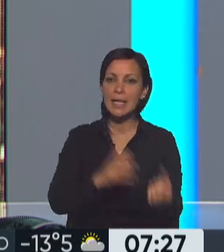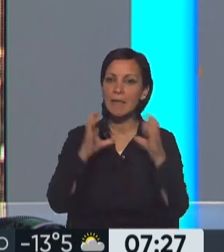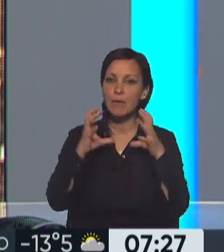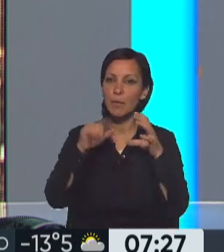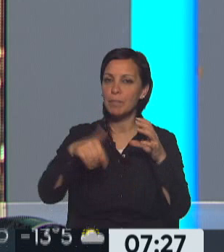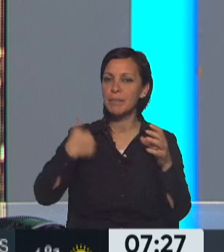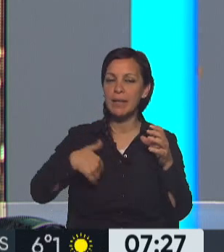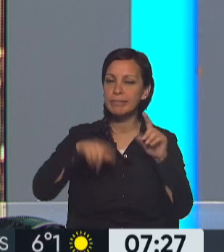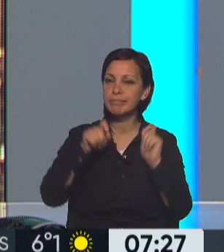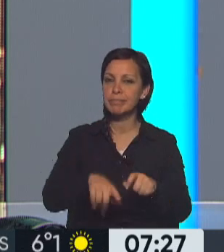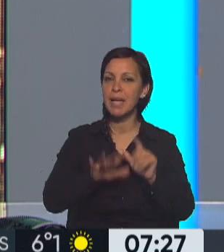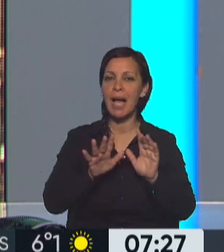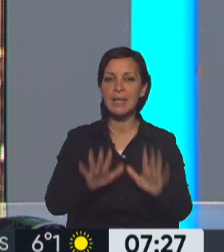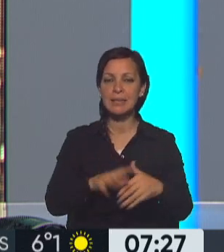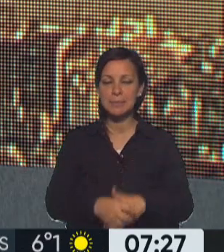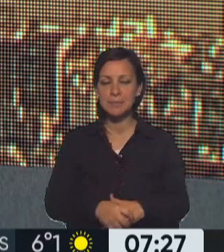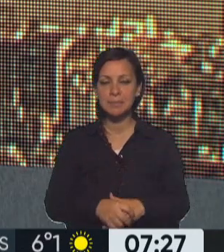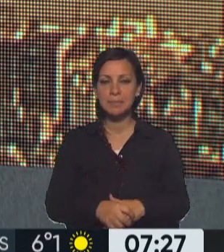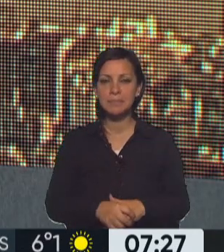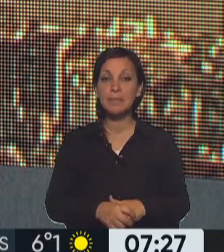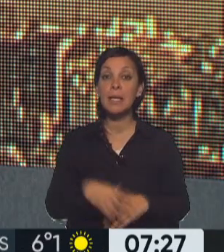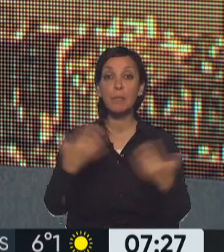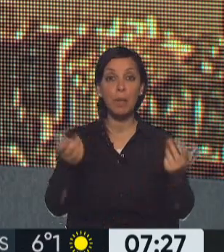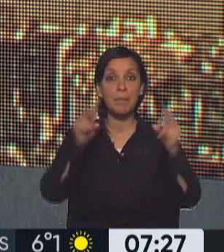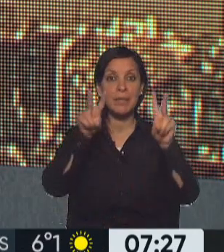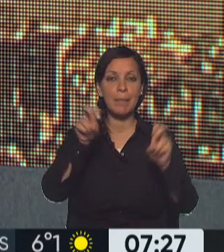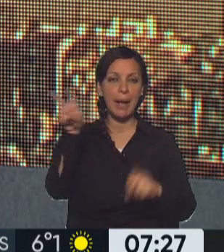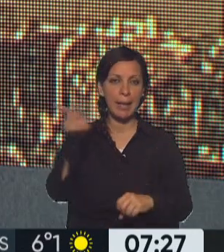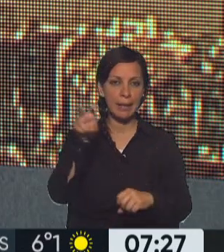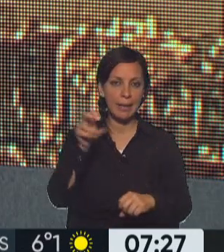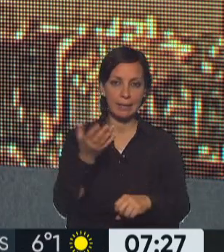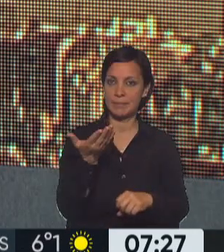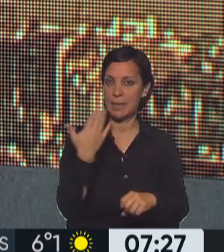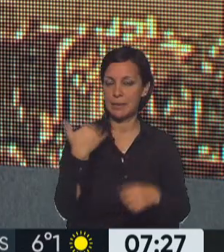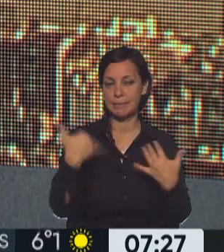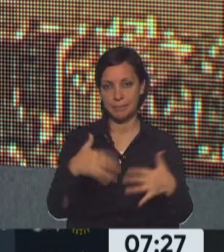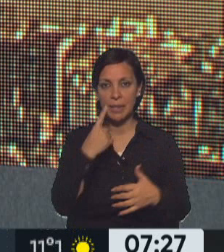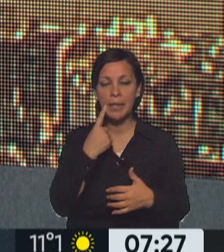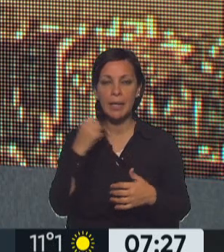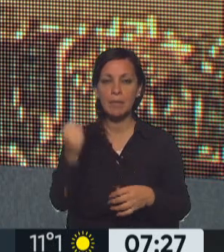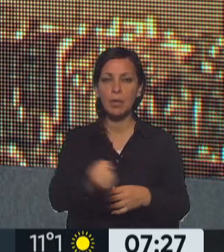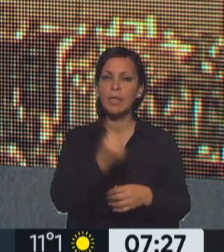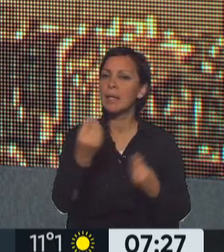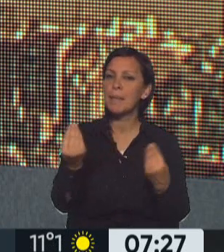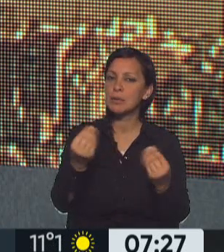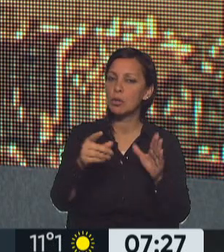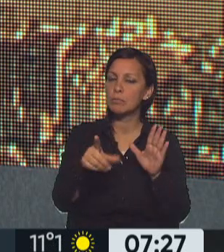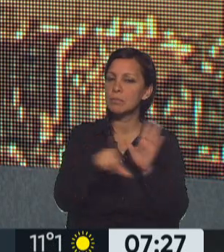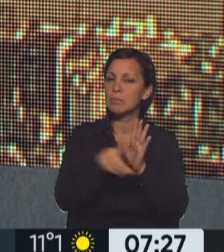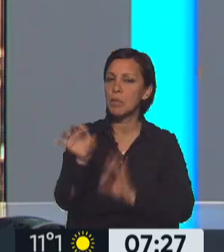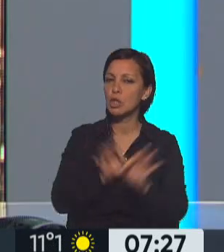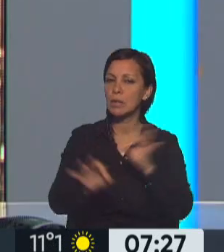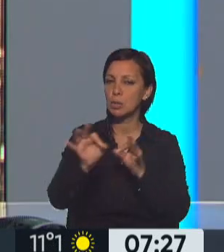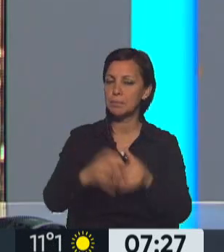tema prioritario y central. Claro que sí. Dejita alquileres, bueno, un día importantísimo ayer en el Congreso Nacional. ¿Qué pasó con el proyecto de ley con modificaciones del Senado?